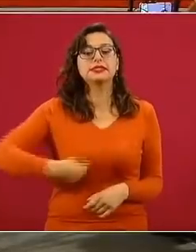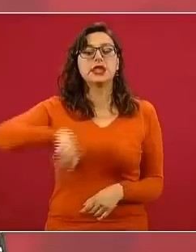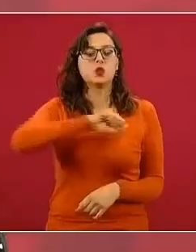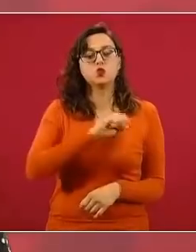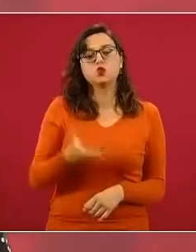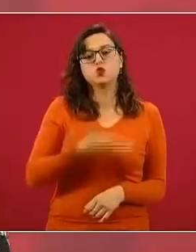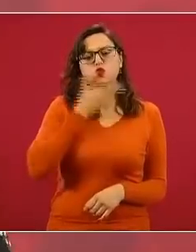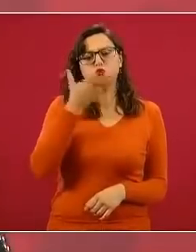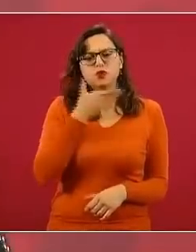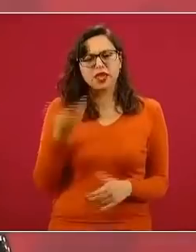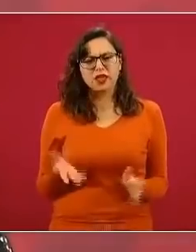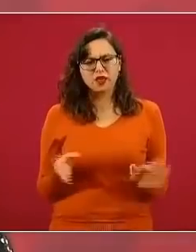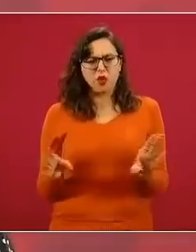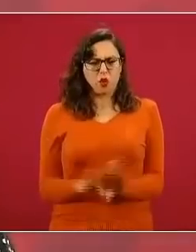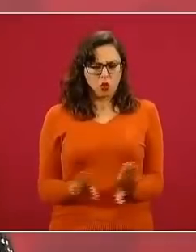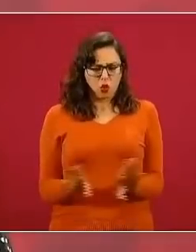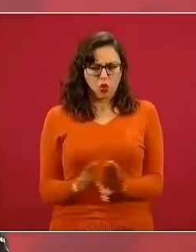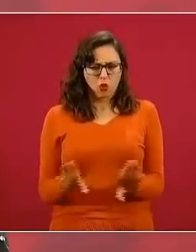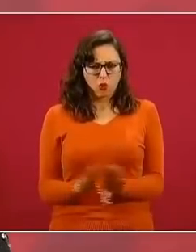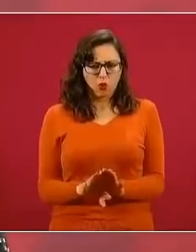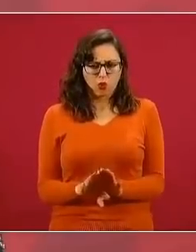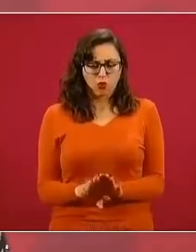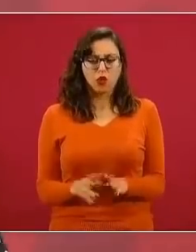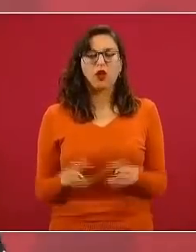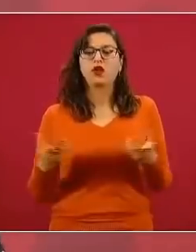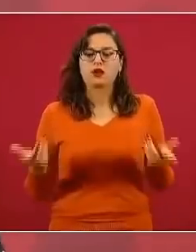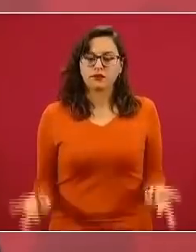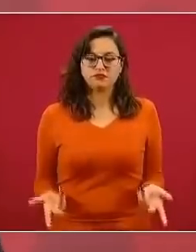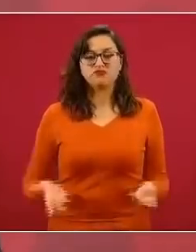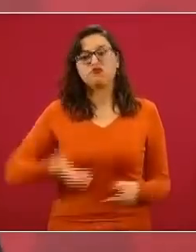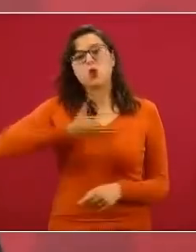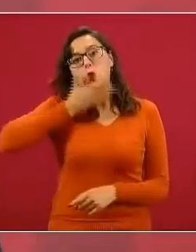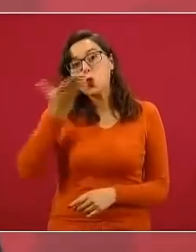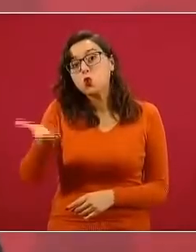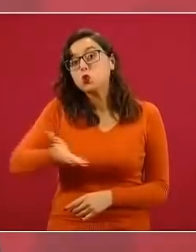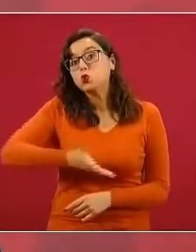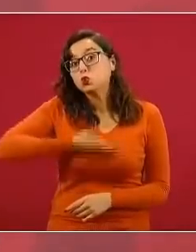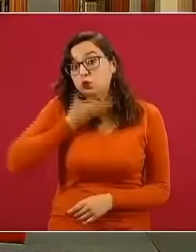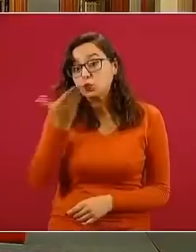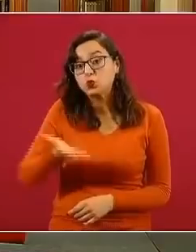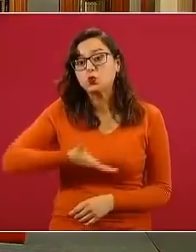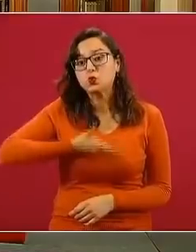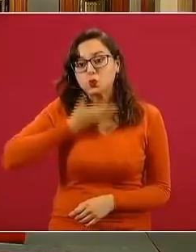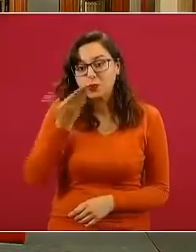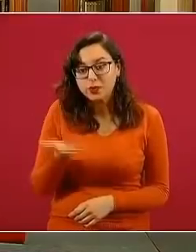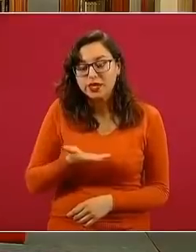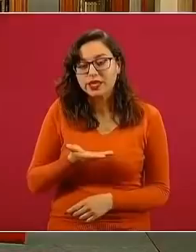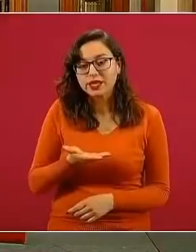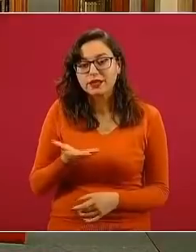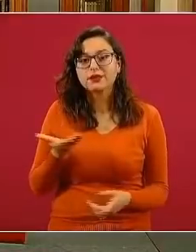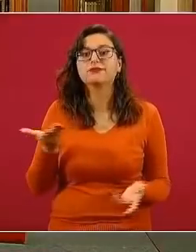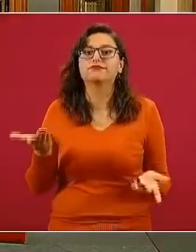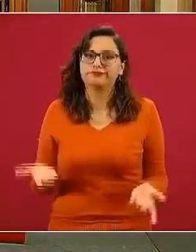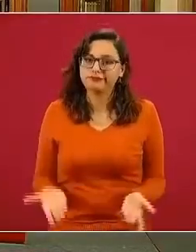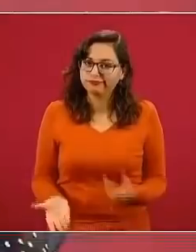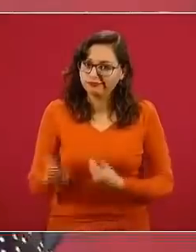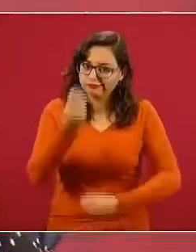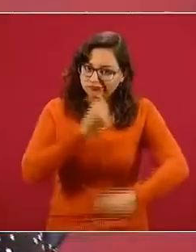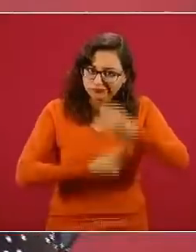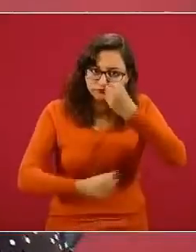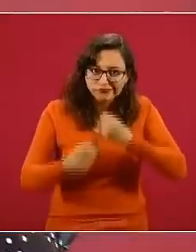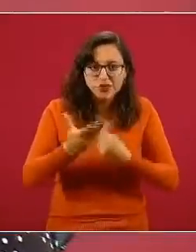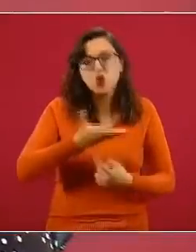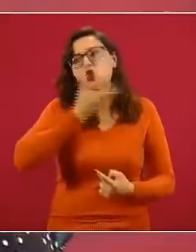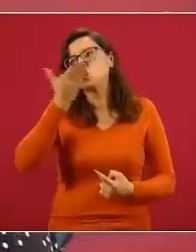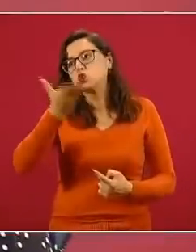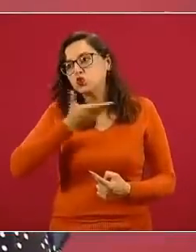hacer a través de adquirir hábitos. Hábitos en relación a la alimentación,